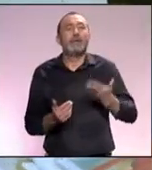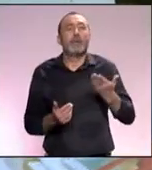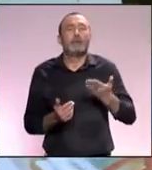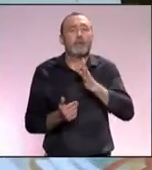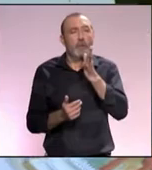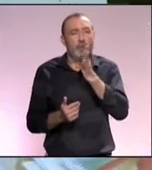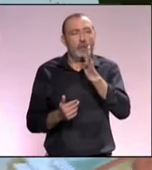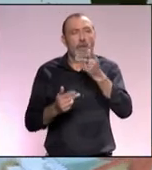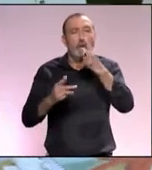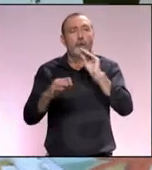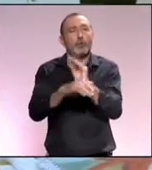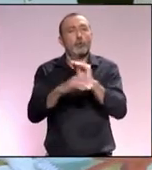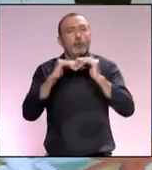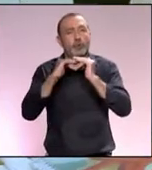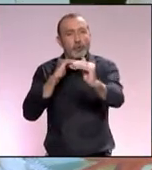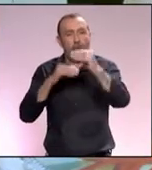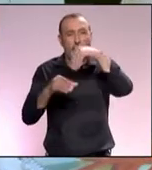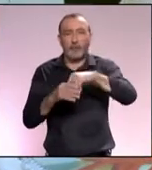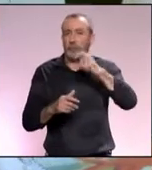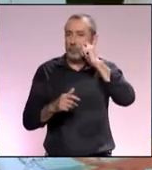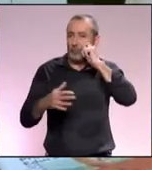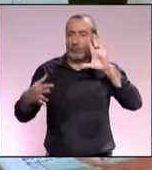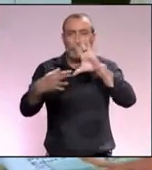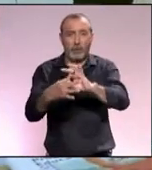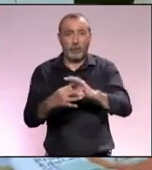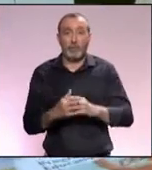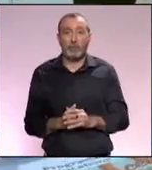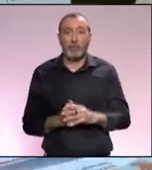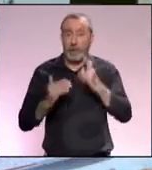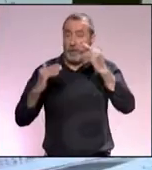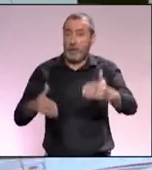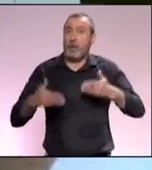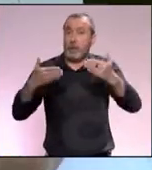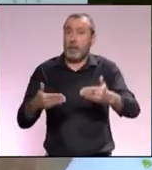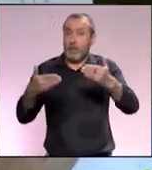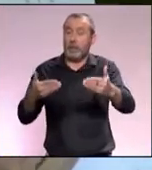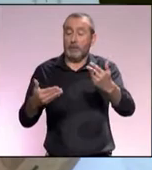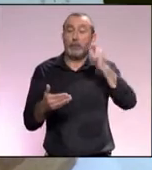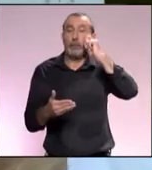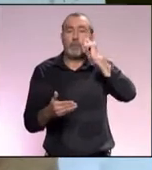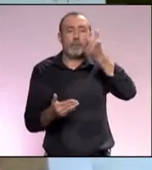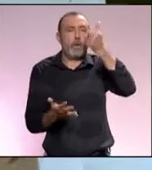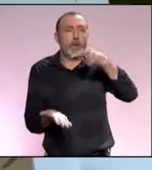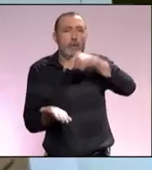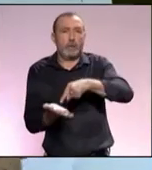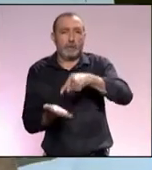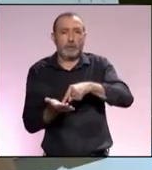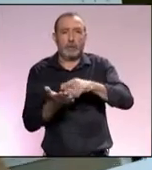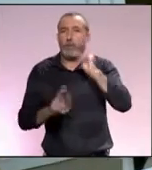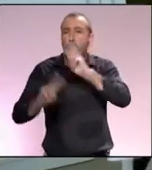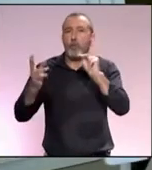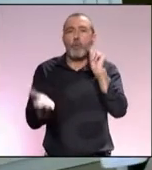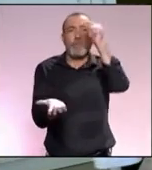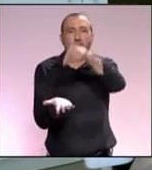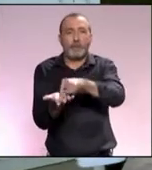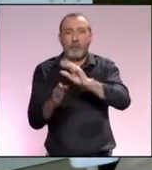¿Por qué es importante la sostenibilidad en el turismo? Bueno, cada vez más el turista es más exigente con el destino que elige